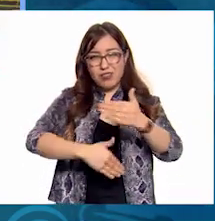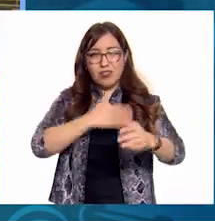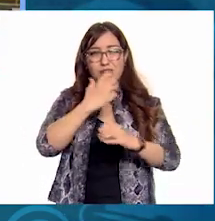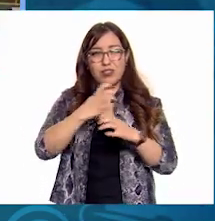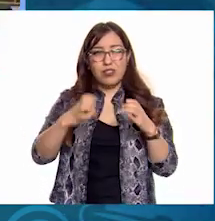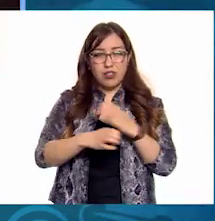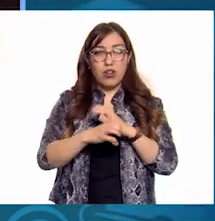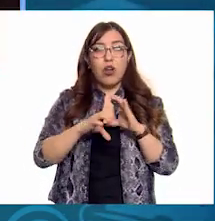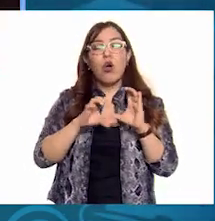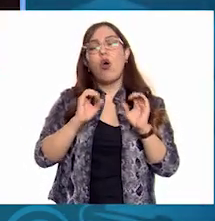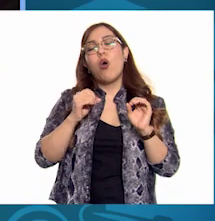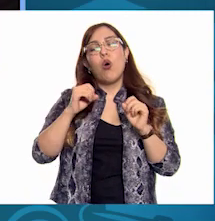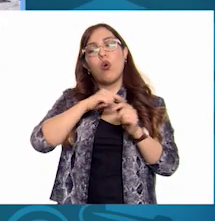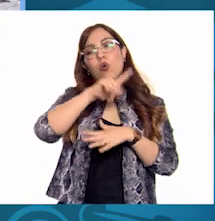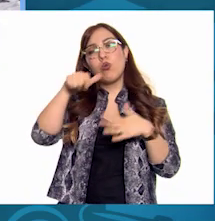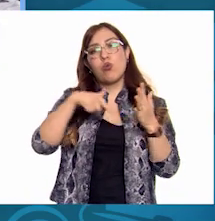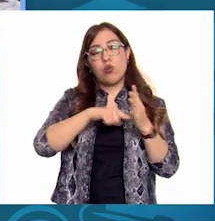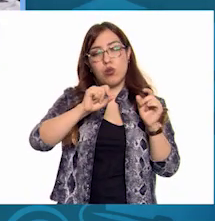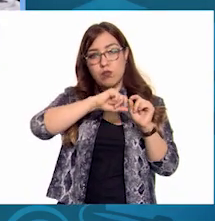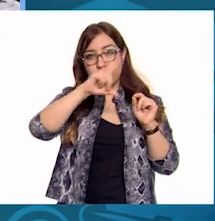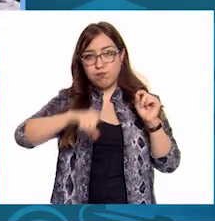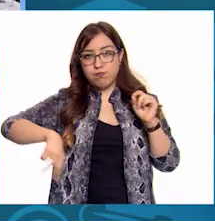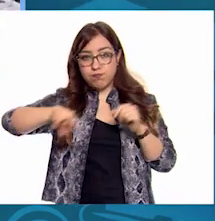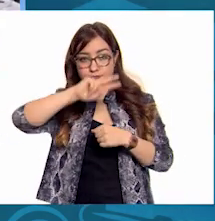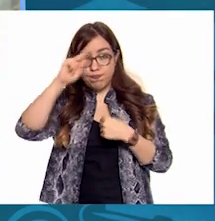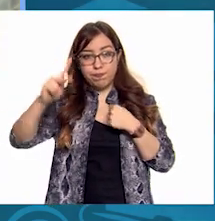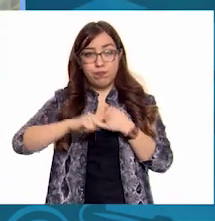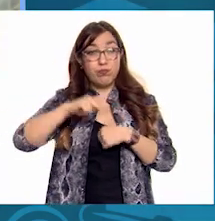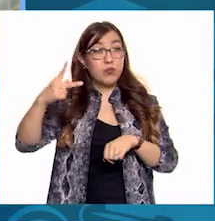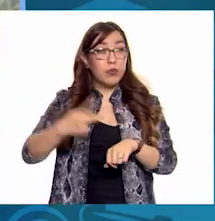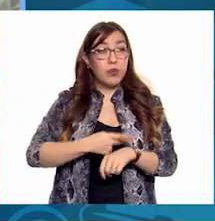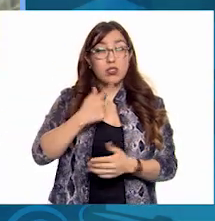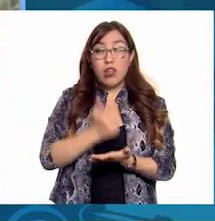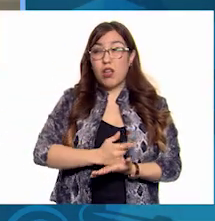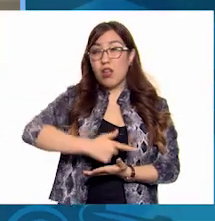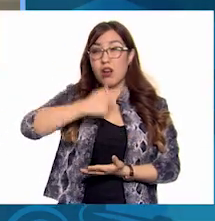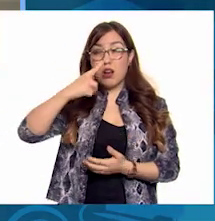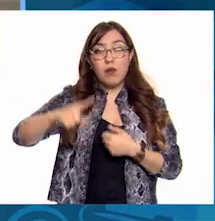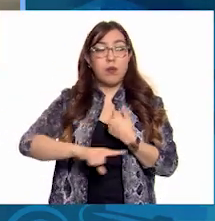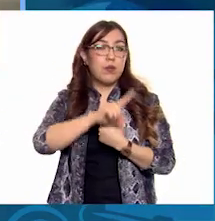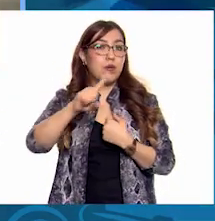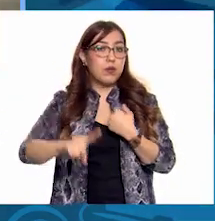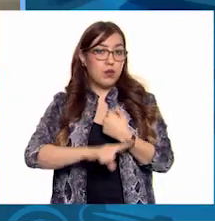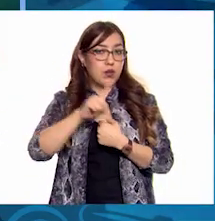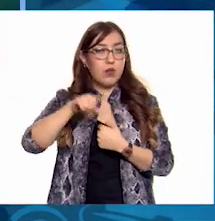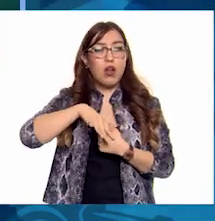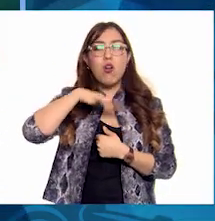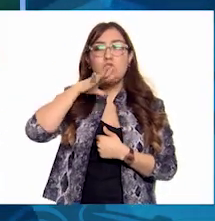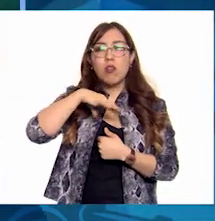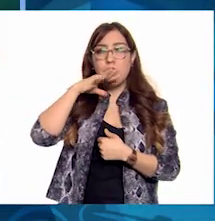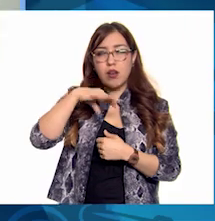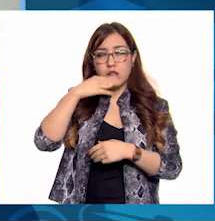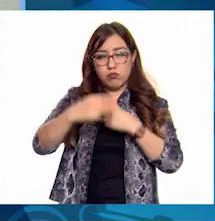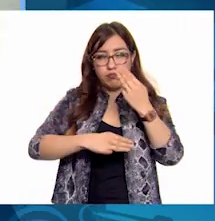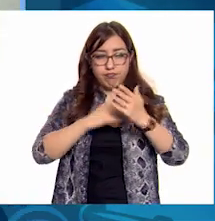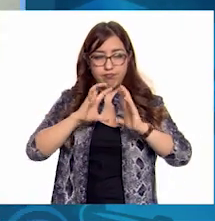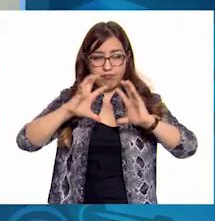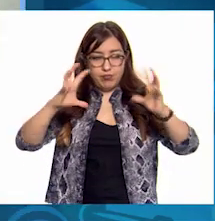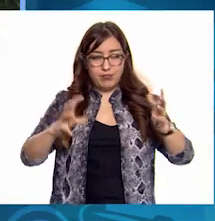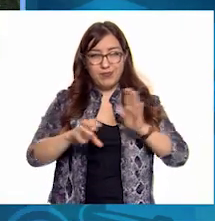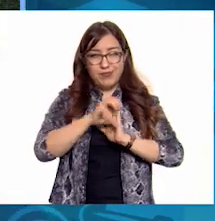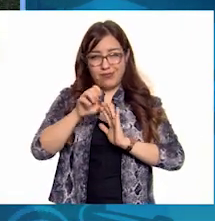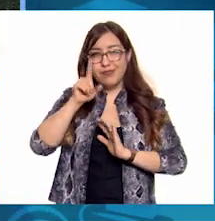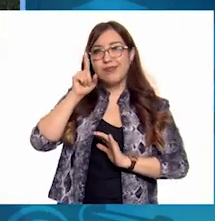ciertos espacios geográficos de nuestro país Han causado graves problemas de contaminación en el medio ambiente Como en el caso de Coatzacoalcos,